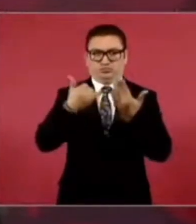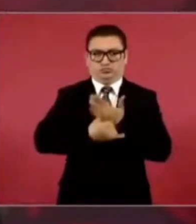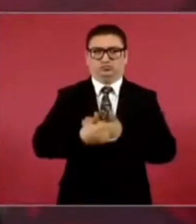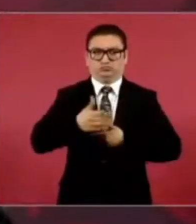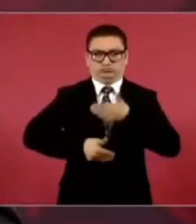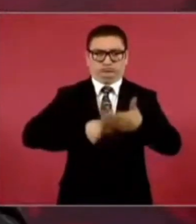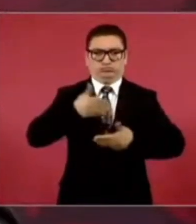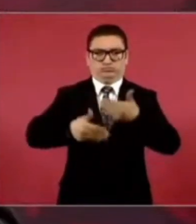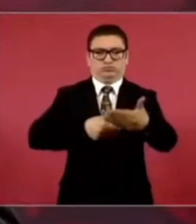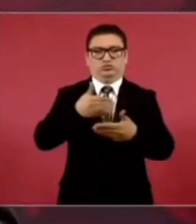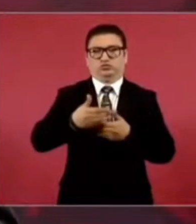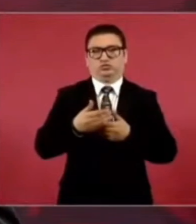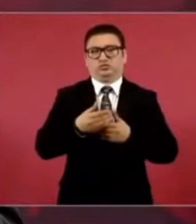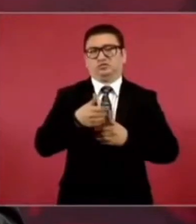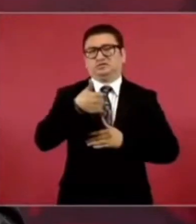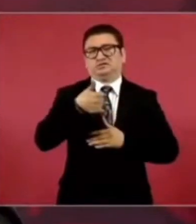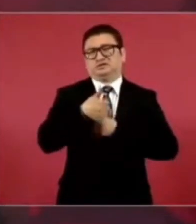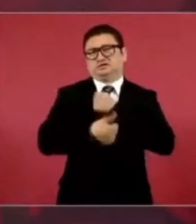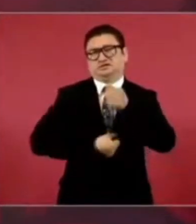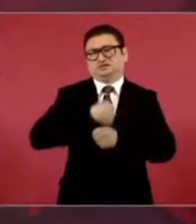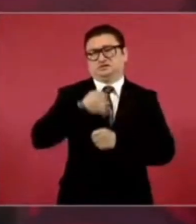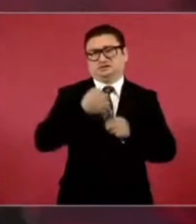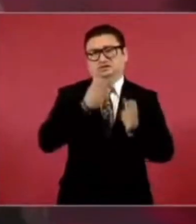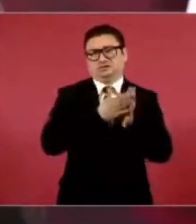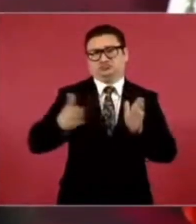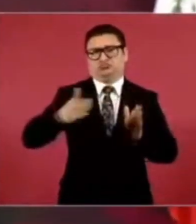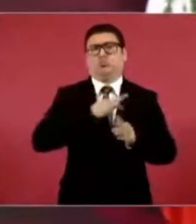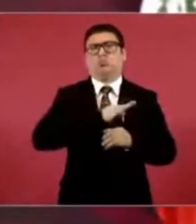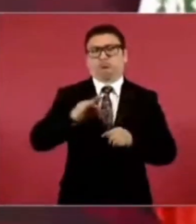un sexenio alcanza